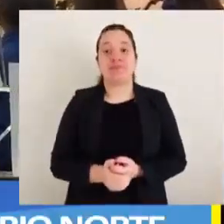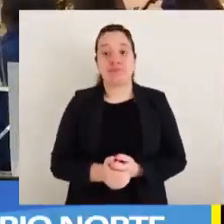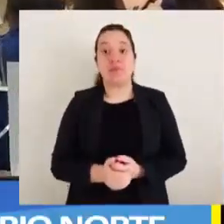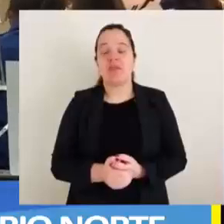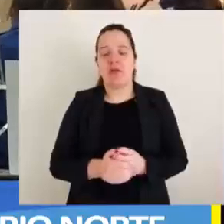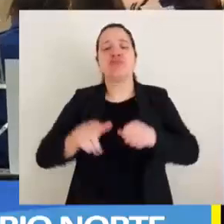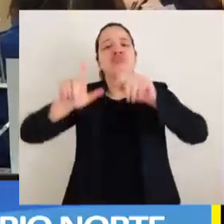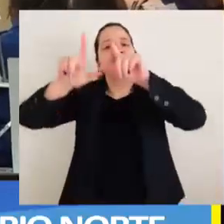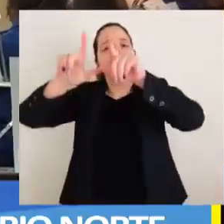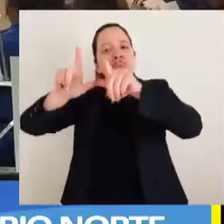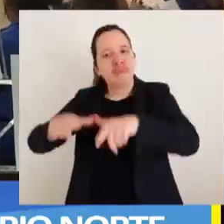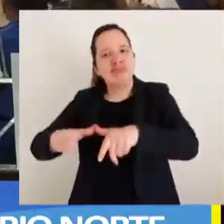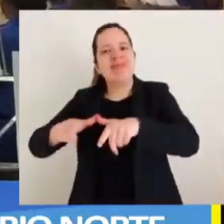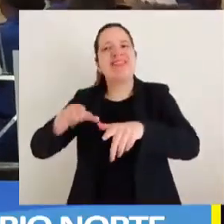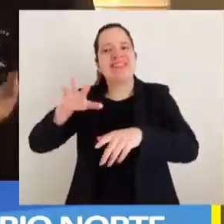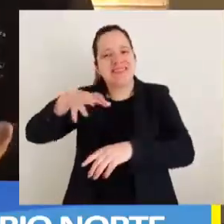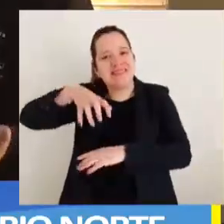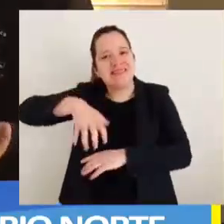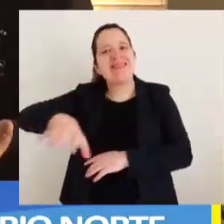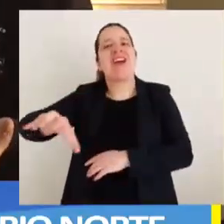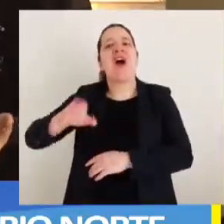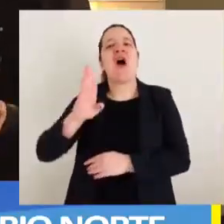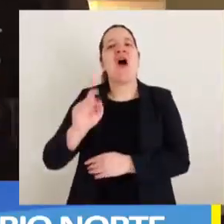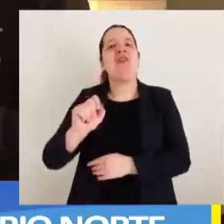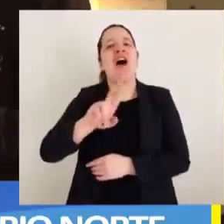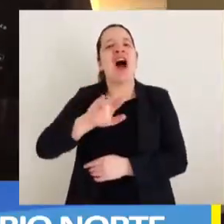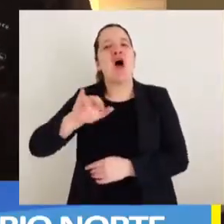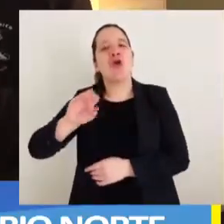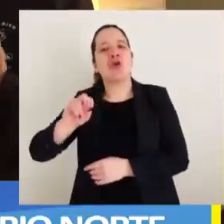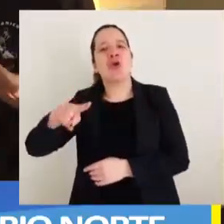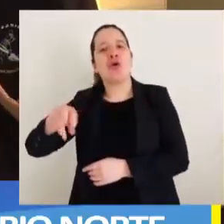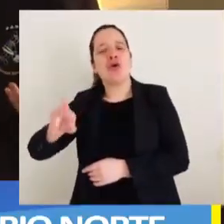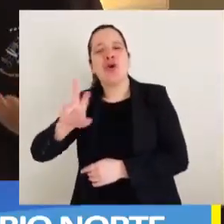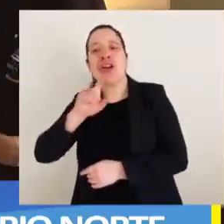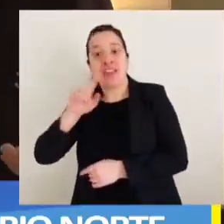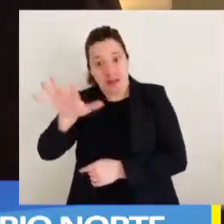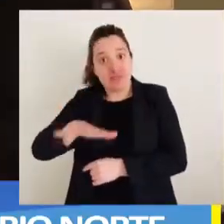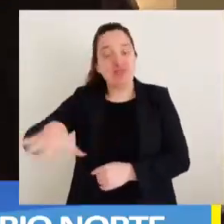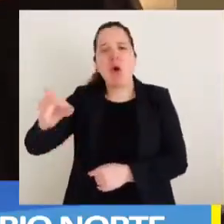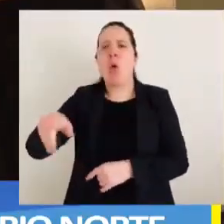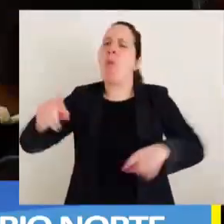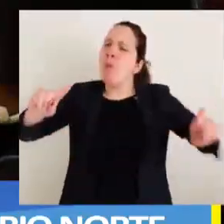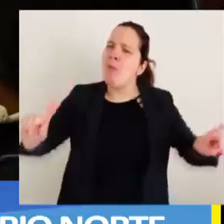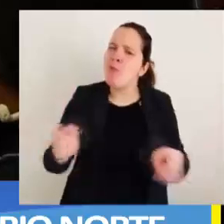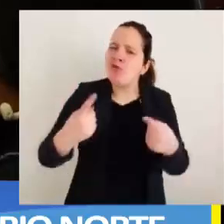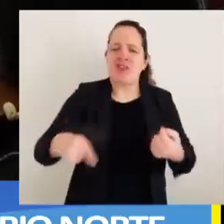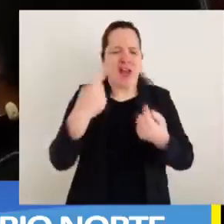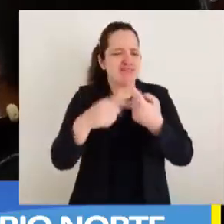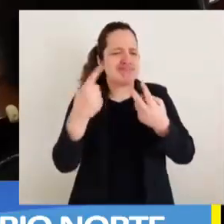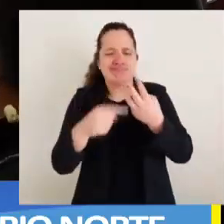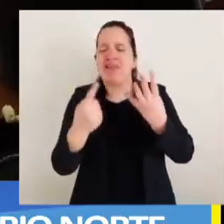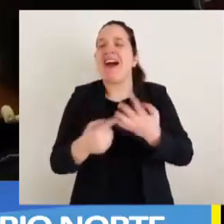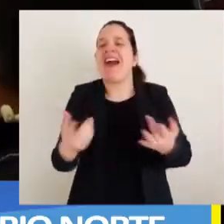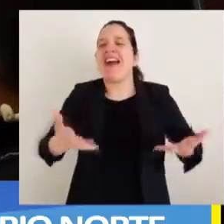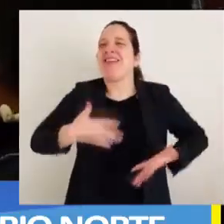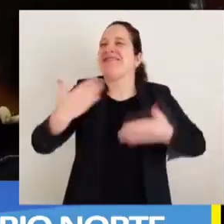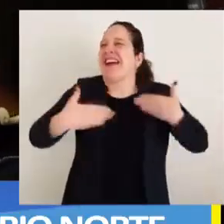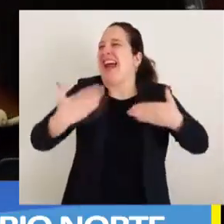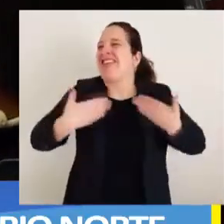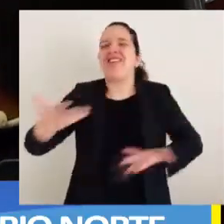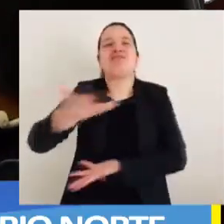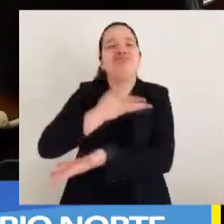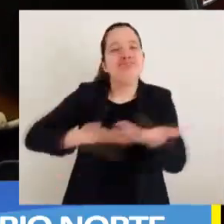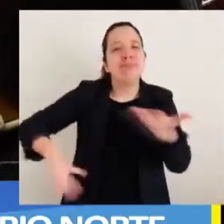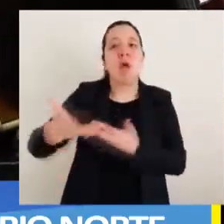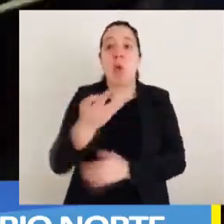Las dependencias de la Delegación Municipal de Barrio Norte en Concepción se llenaron de música y entusiasmo durante un encuentro